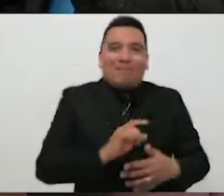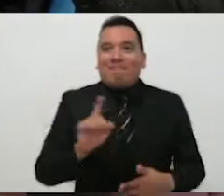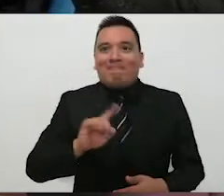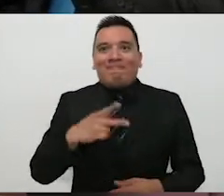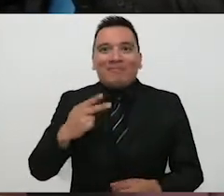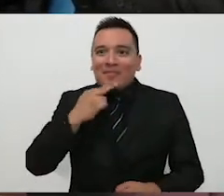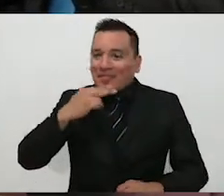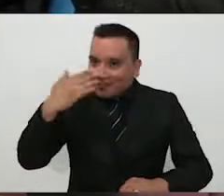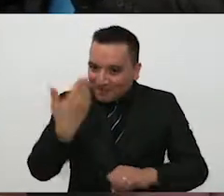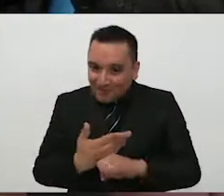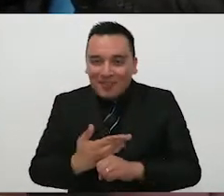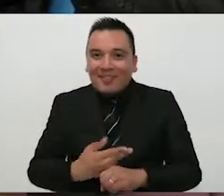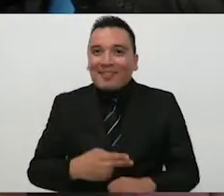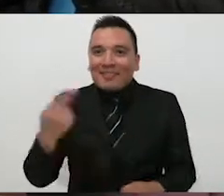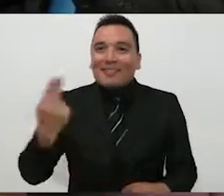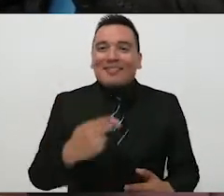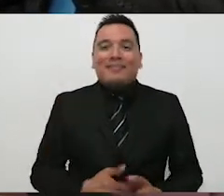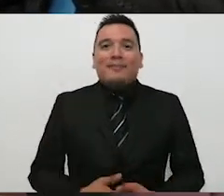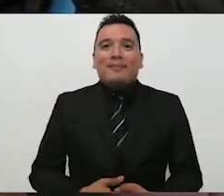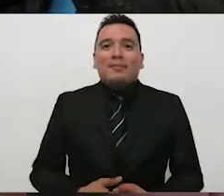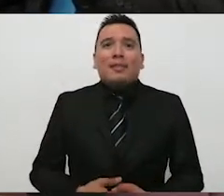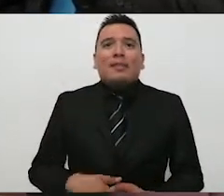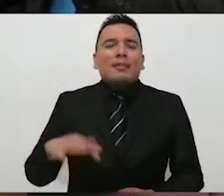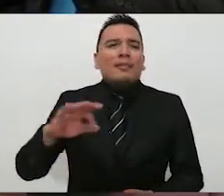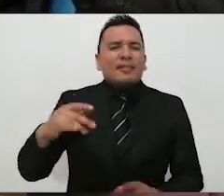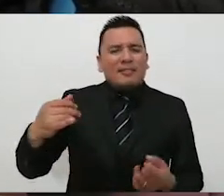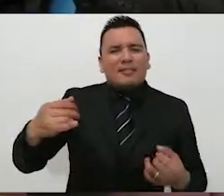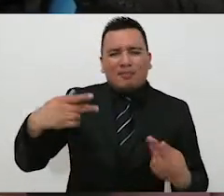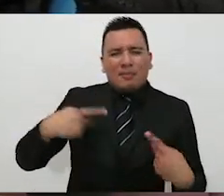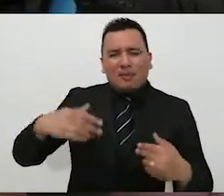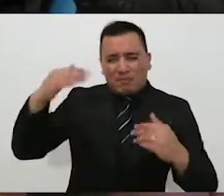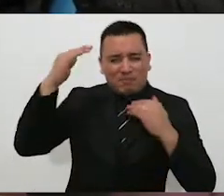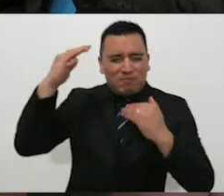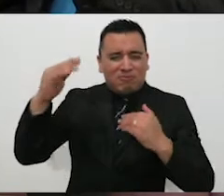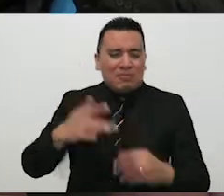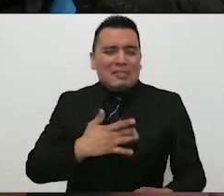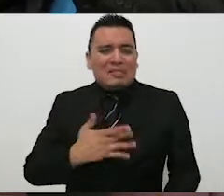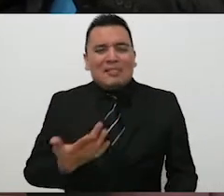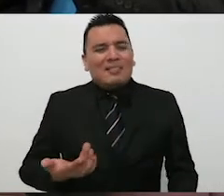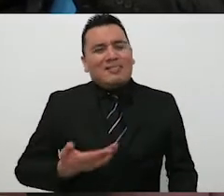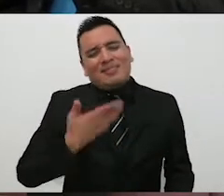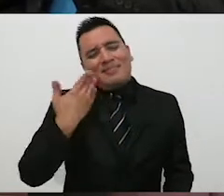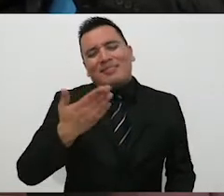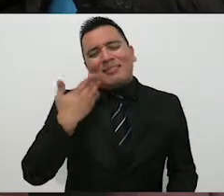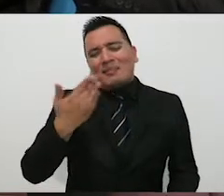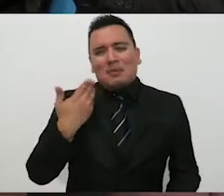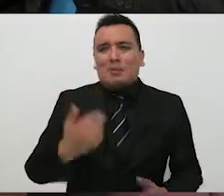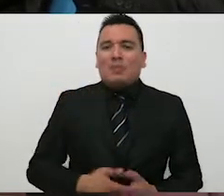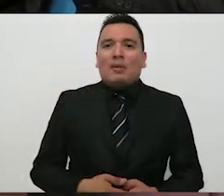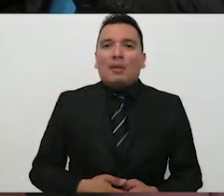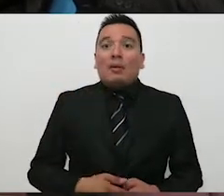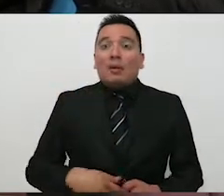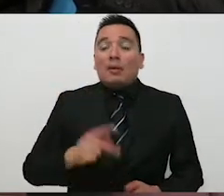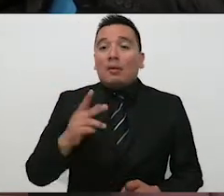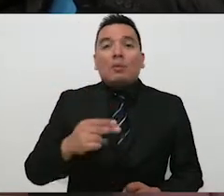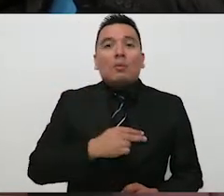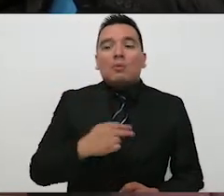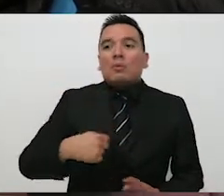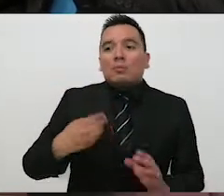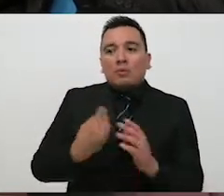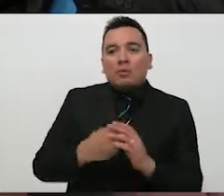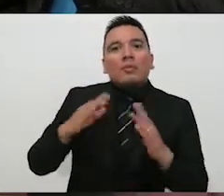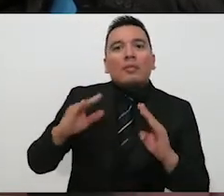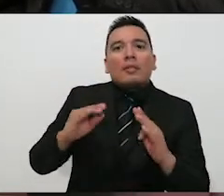pues hay un poquito más de resistencia. No estamos acostumbrados y el taller ayuda mucho a quitar esa resistencia. Y en los jóvenes ha sido